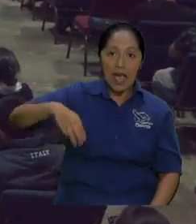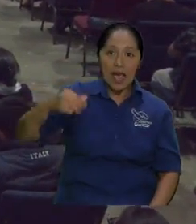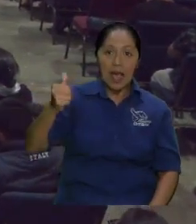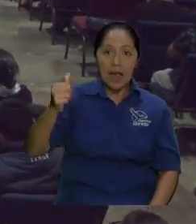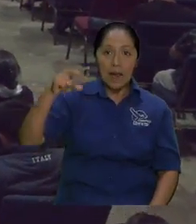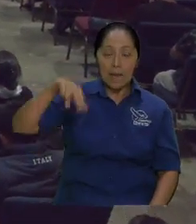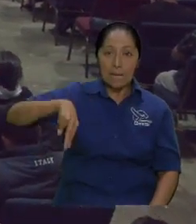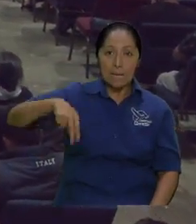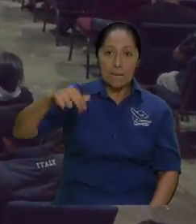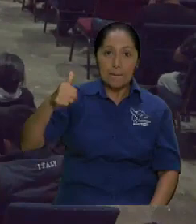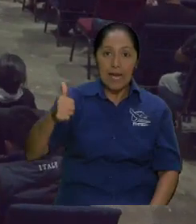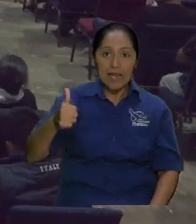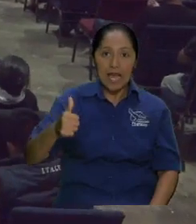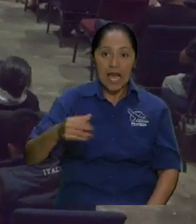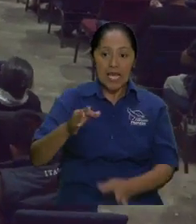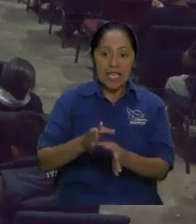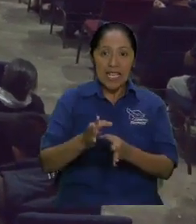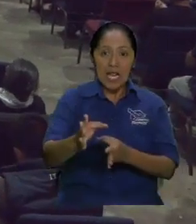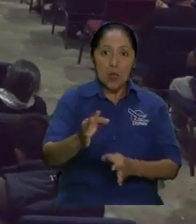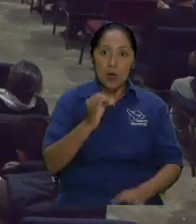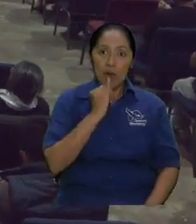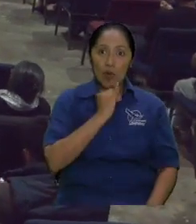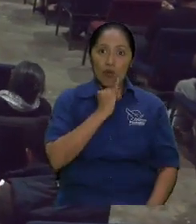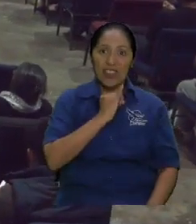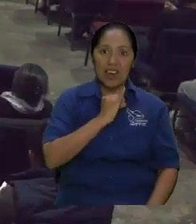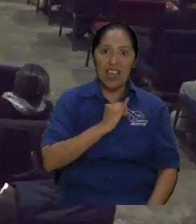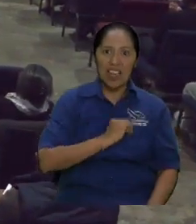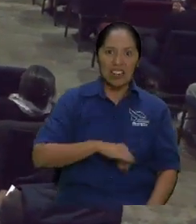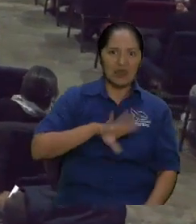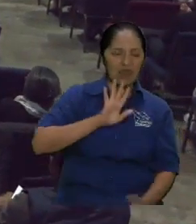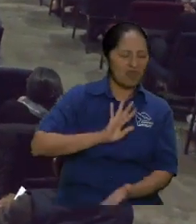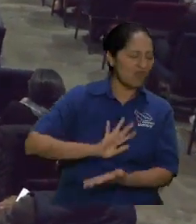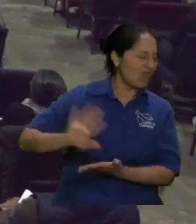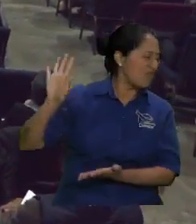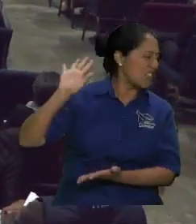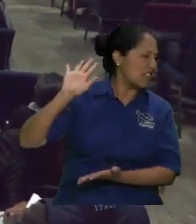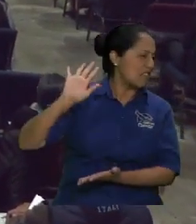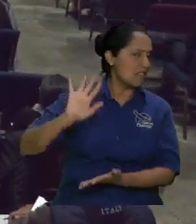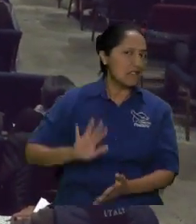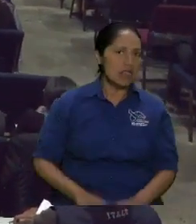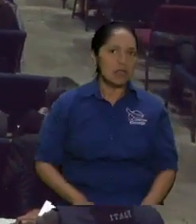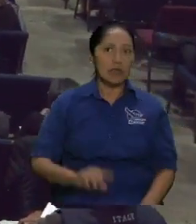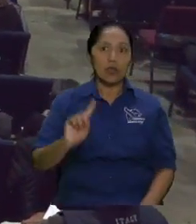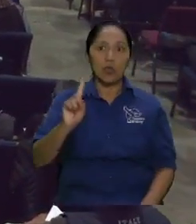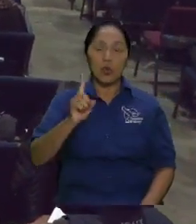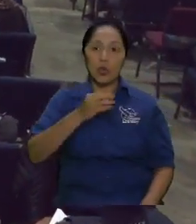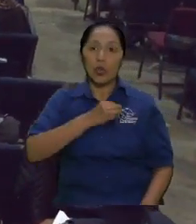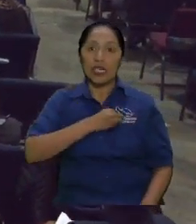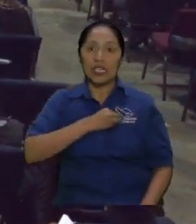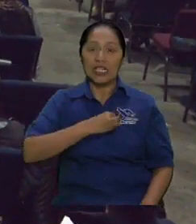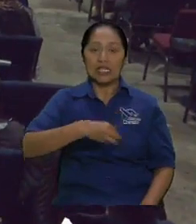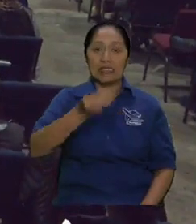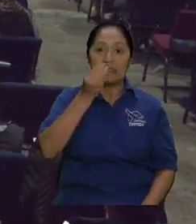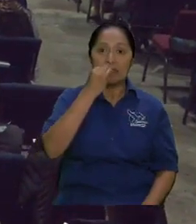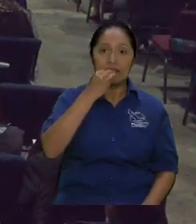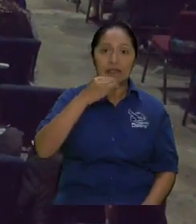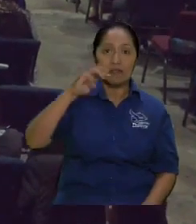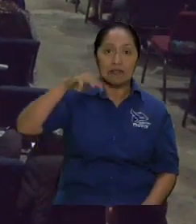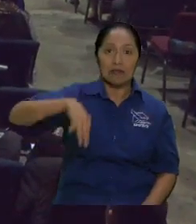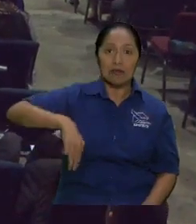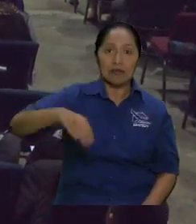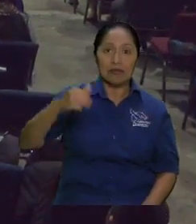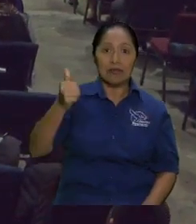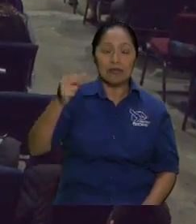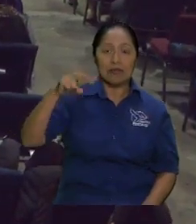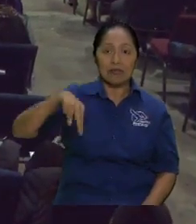dicen al maná, hermanos, y esta era una comida que provenía del cielo. Mientras que lo que ellos estaban anhelando era una comida que provenía de la tierra. Hasta